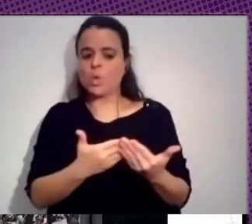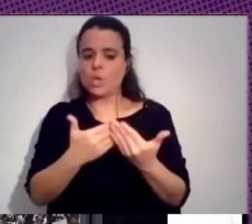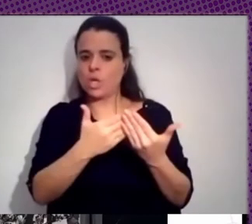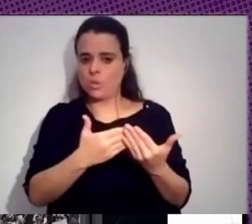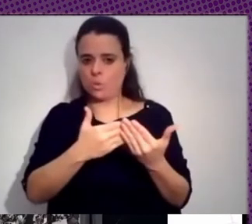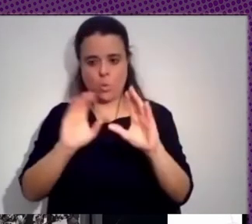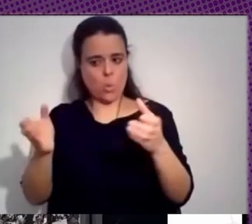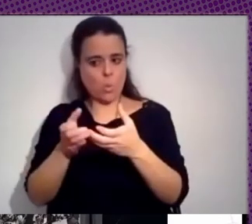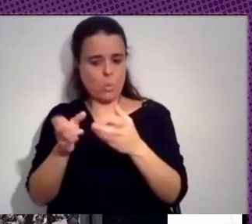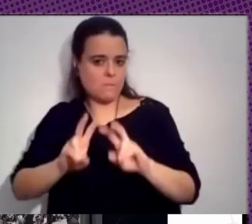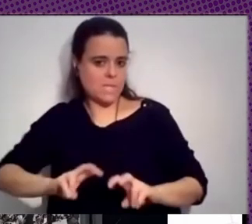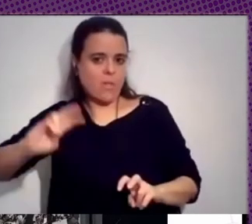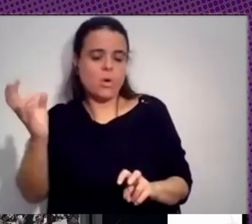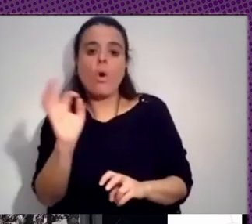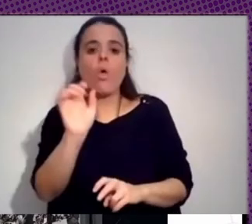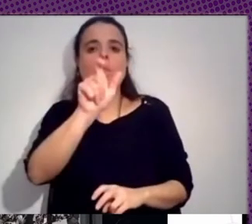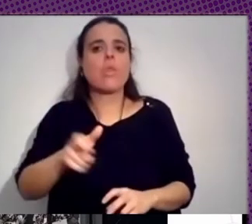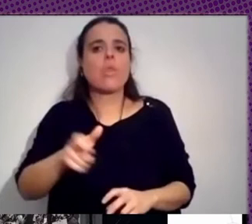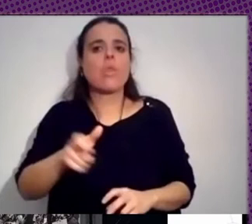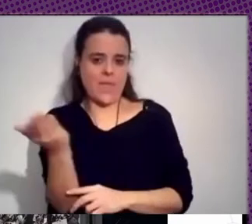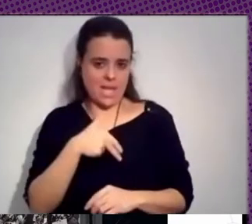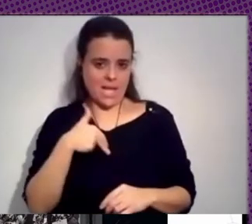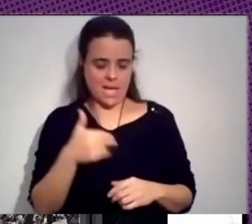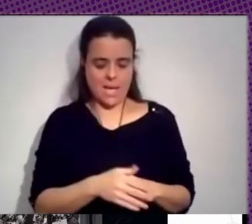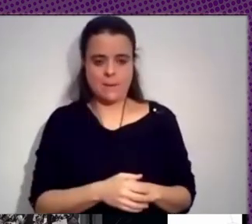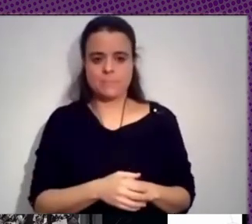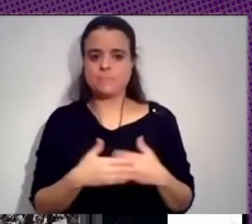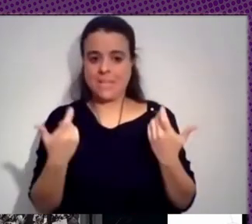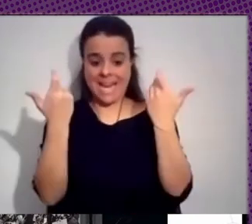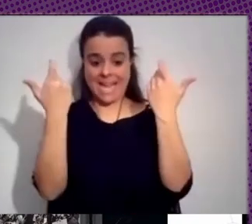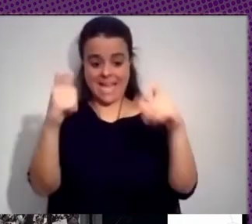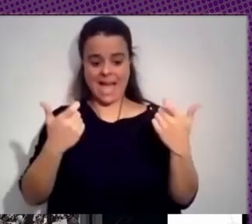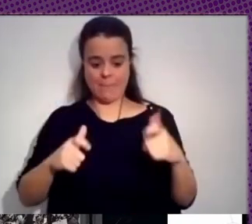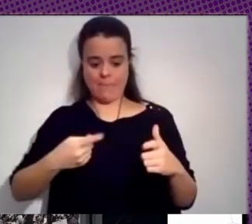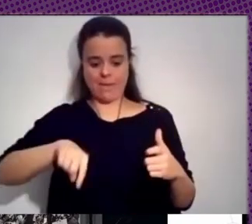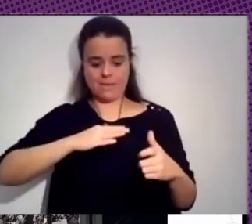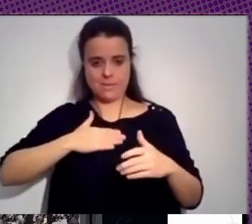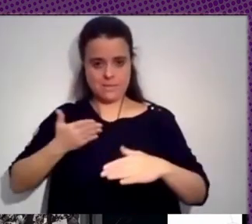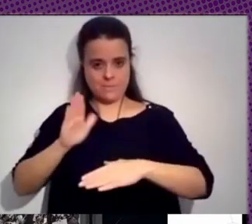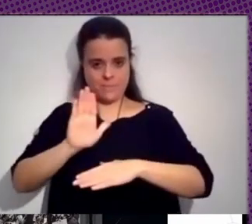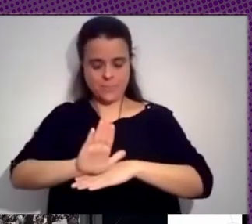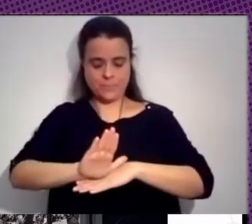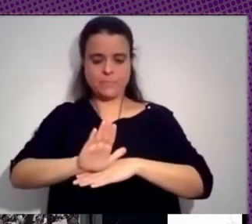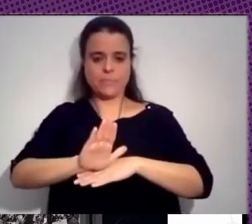o para la ciudadanía en general. Las capas que nosotros planteamos, pues nosotros definimos capa,